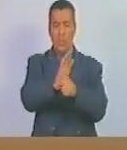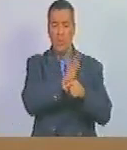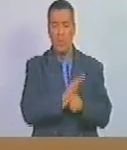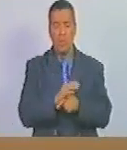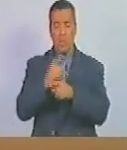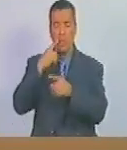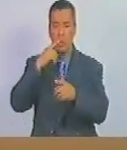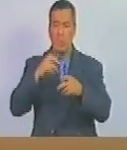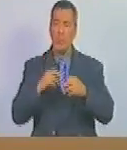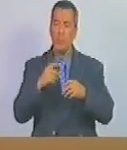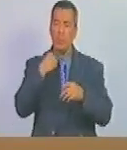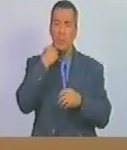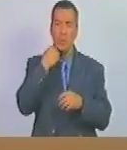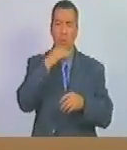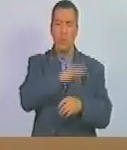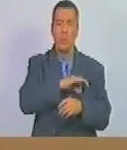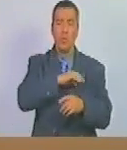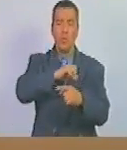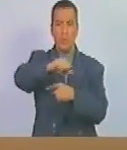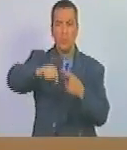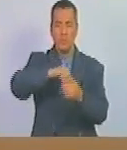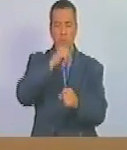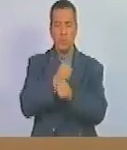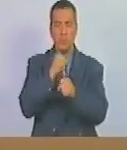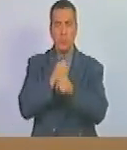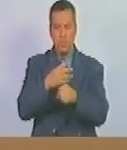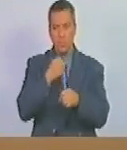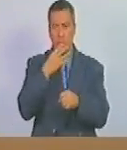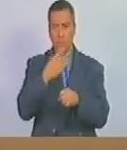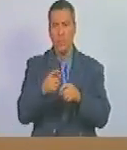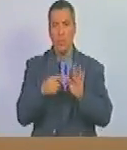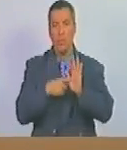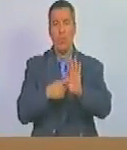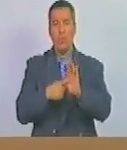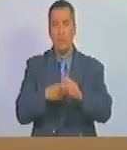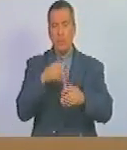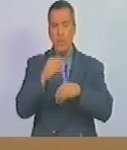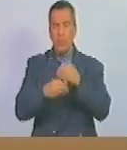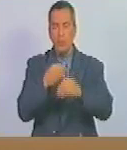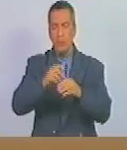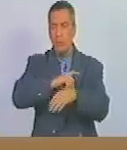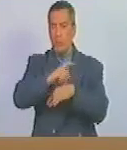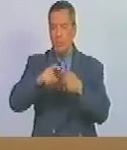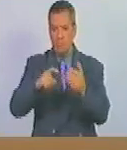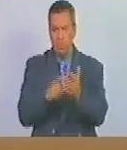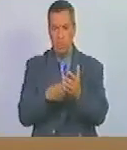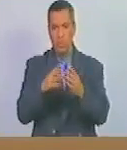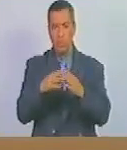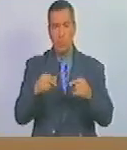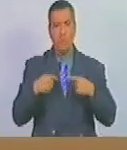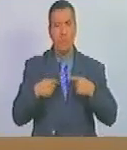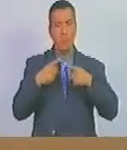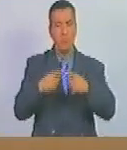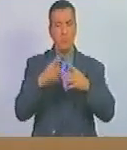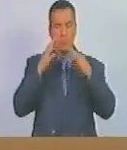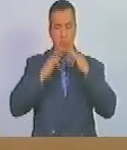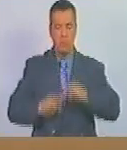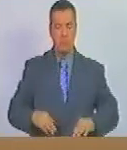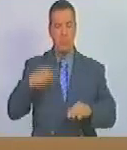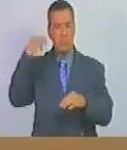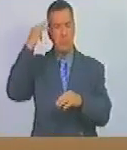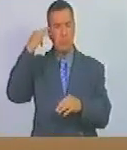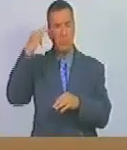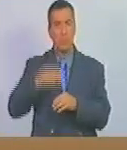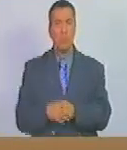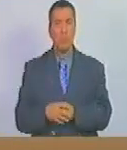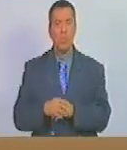y bienestar social en un ambiente de trabajo adecuado y propicio para el ejercicio pleno de sus facultades físicas y mentales